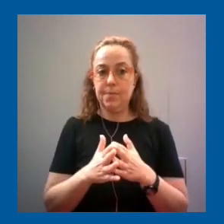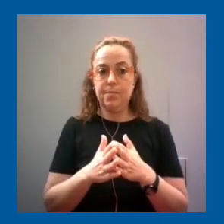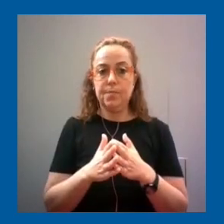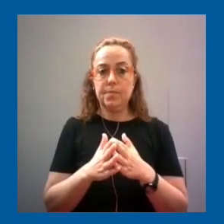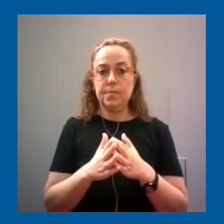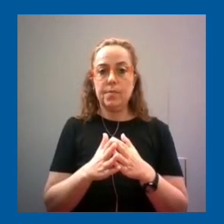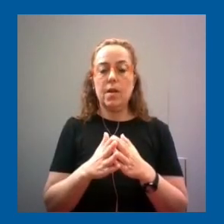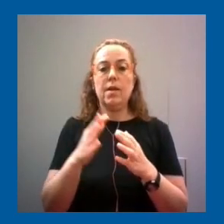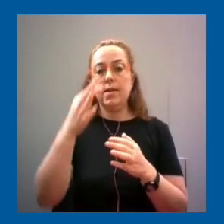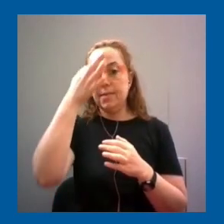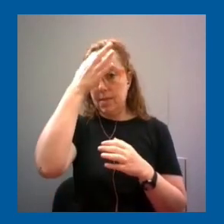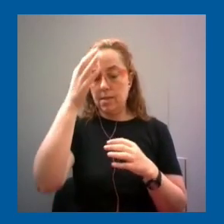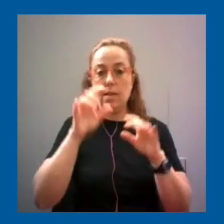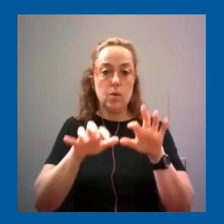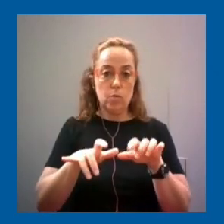ciencia de la computación